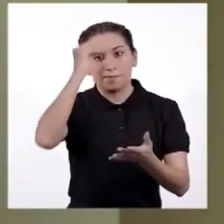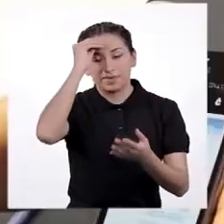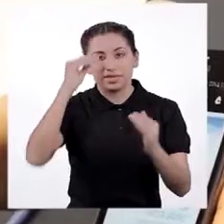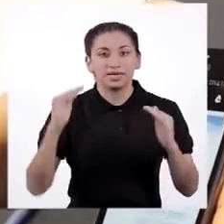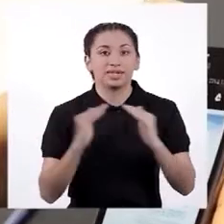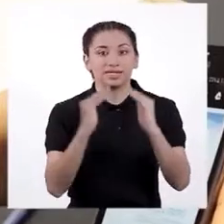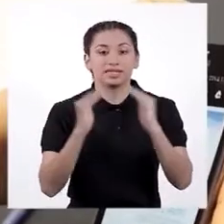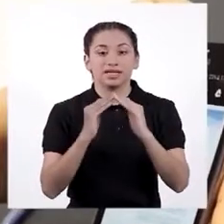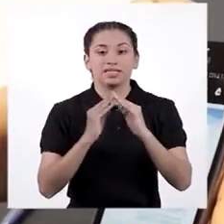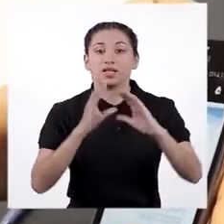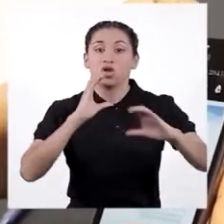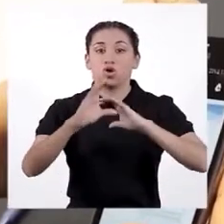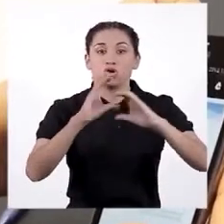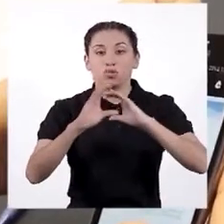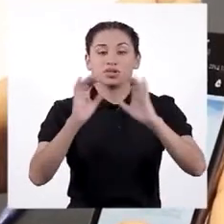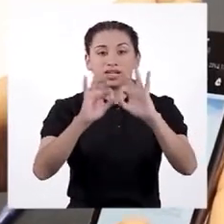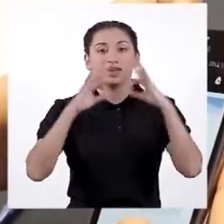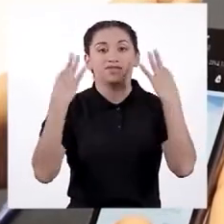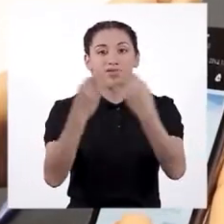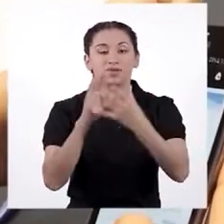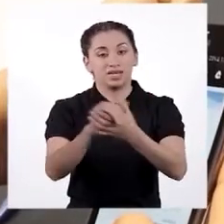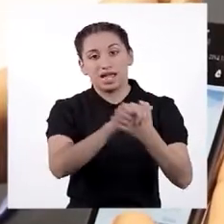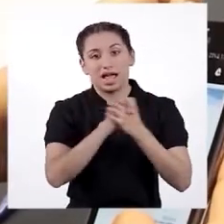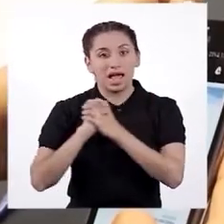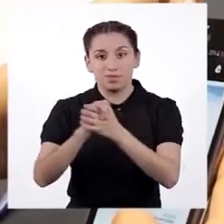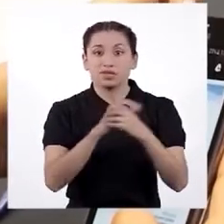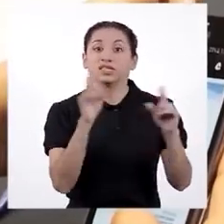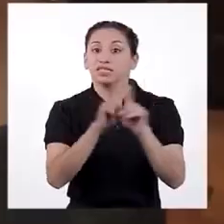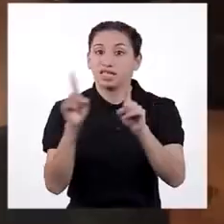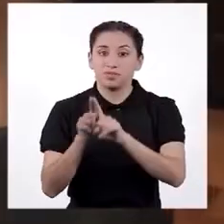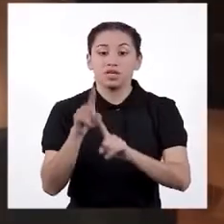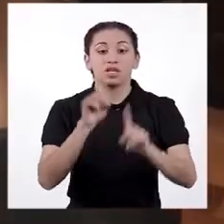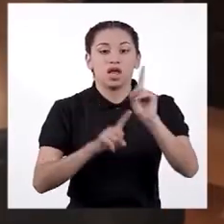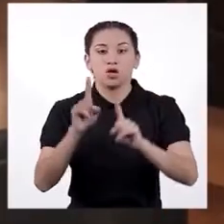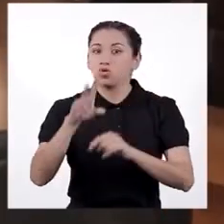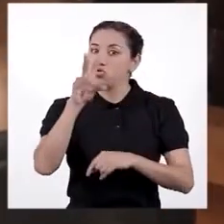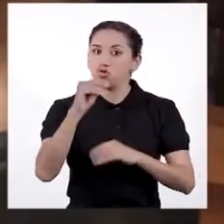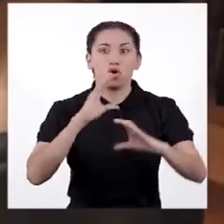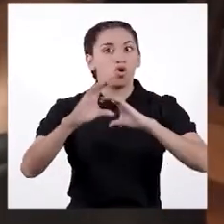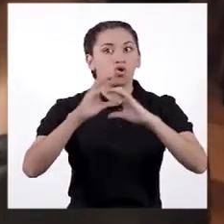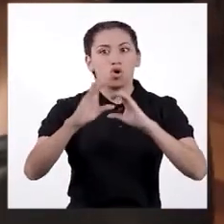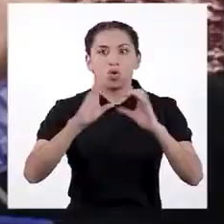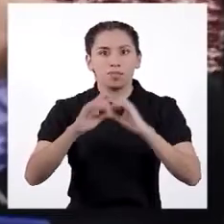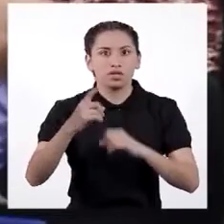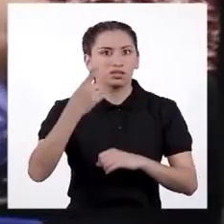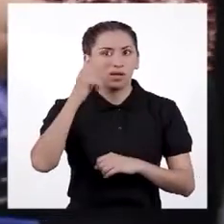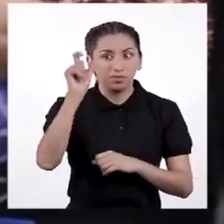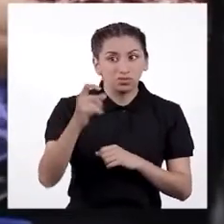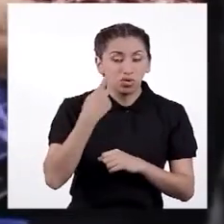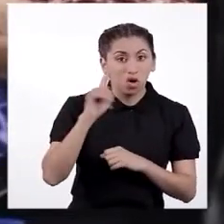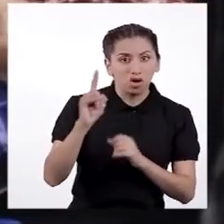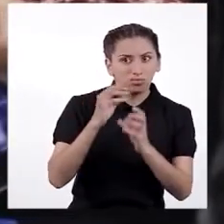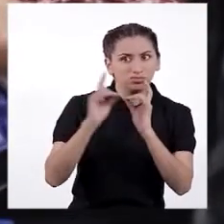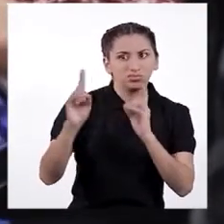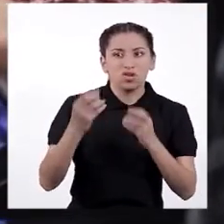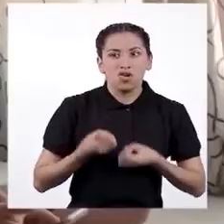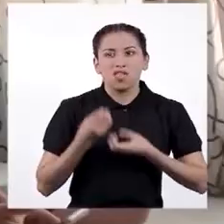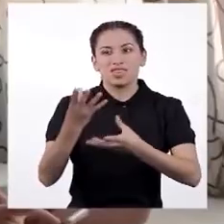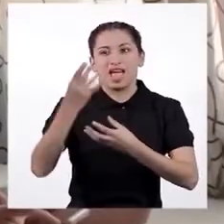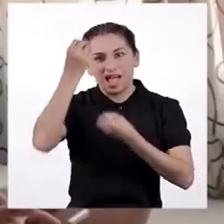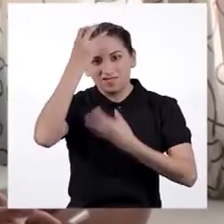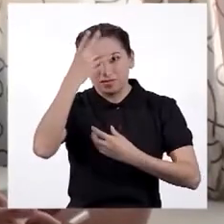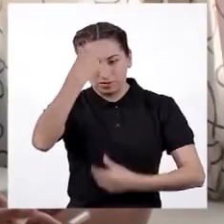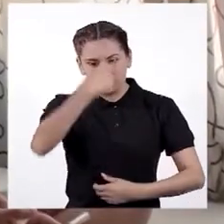comunicarnos con nuestros familiares y amigos, pero también nos expone a algunos riesgos. No hables con extraños ni des información personal,